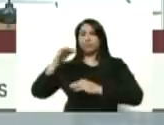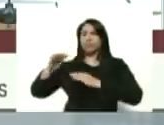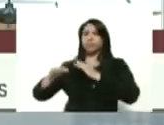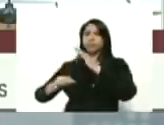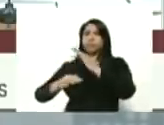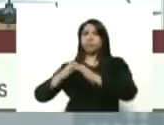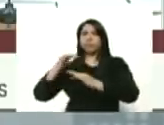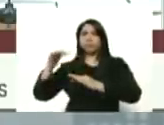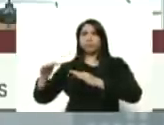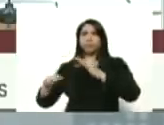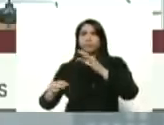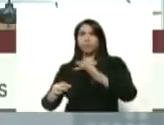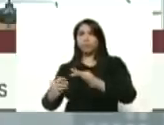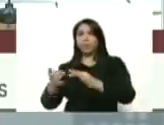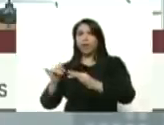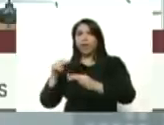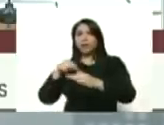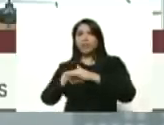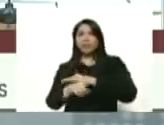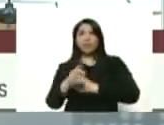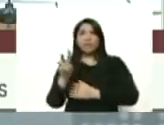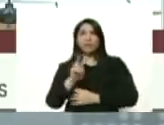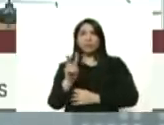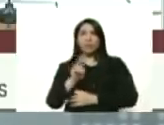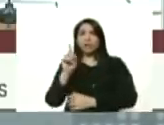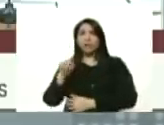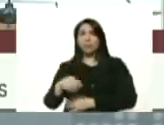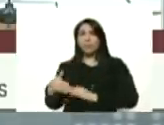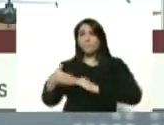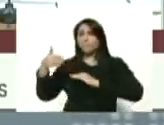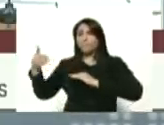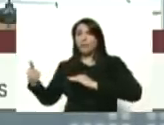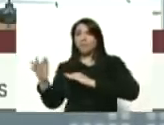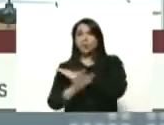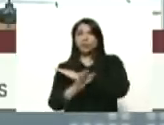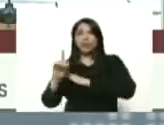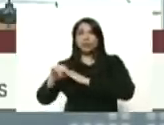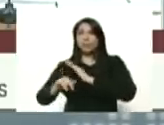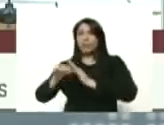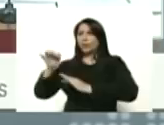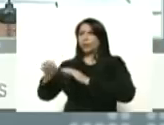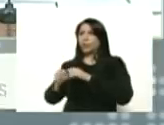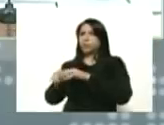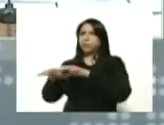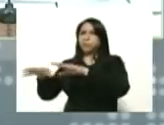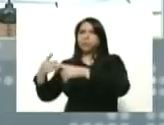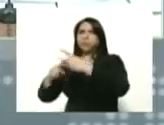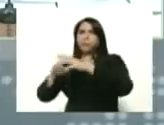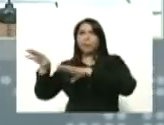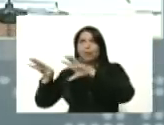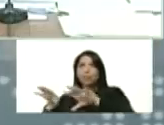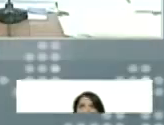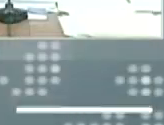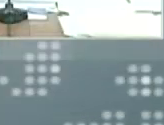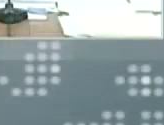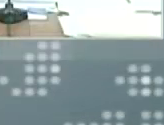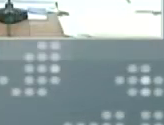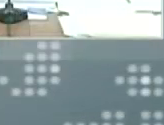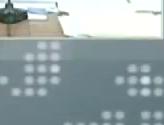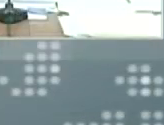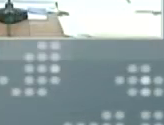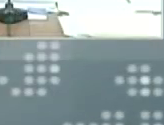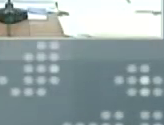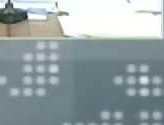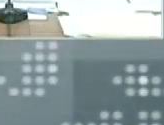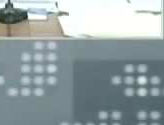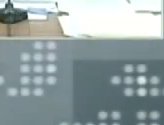a los que están en Venezuela y los que están de la frontera entonces contagian al resto de los estados ese era el cálculo